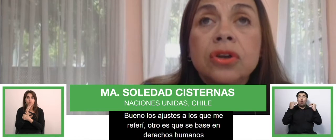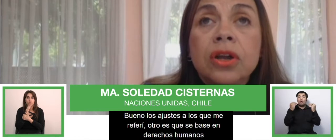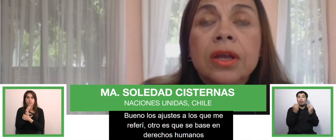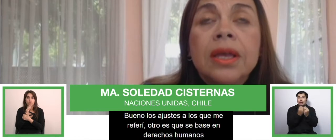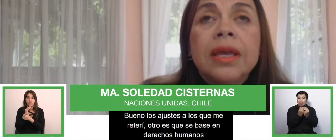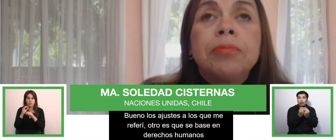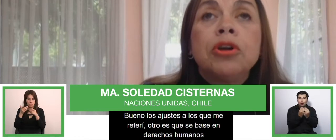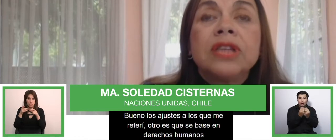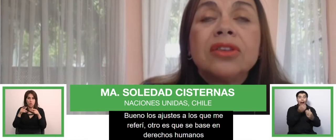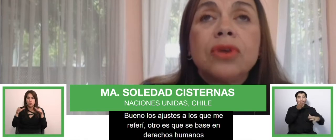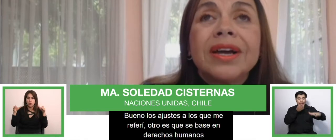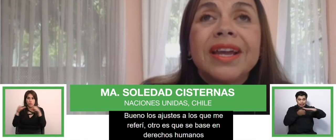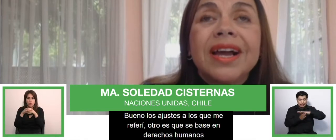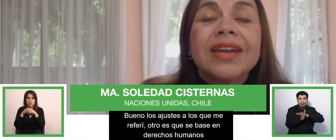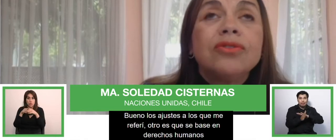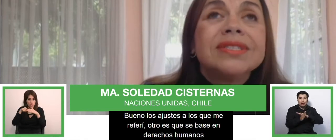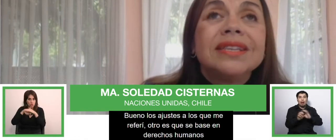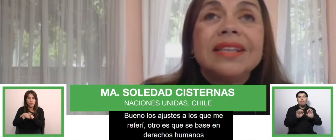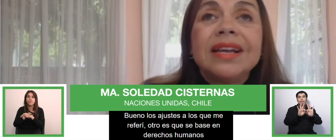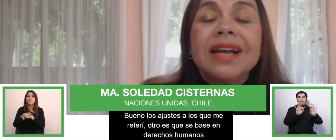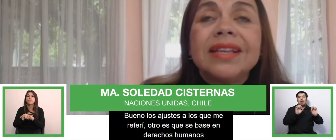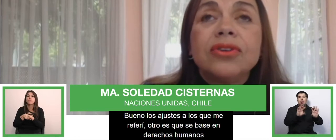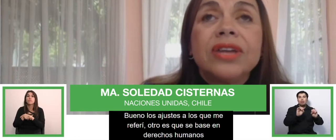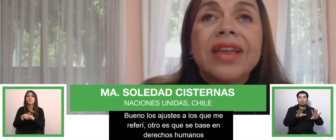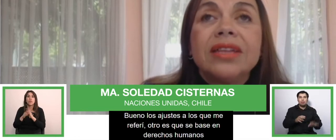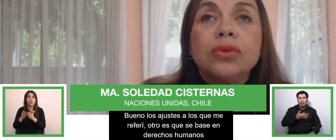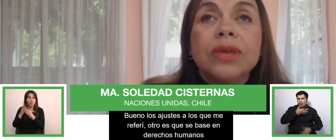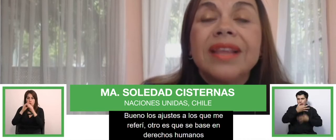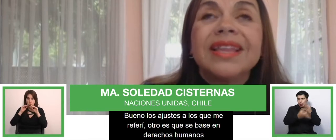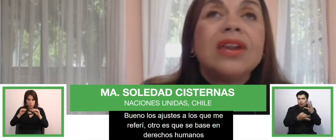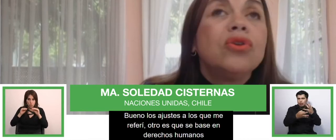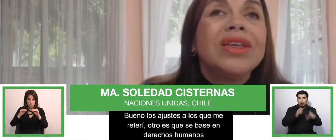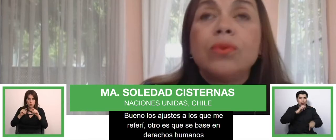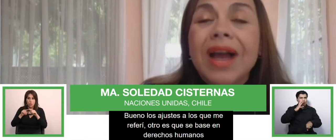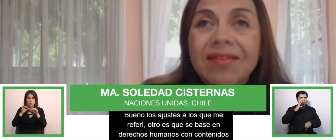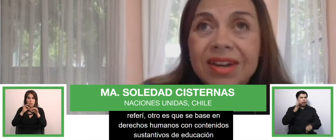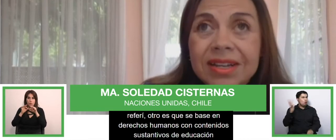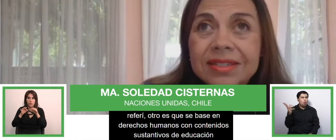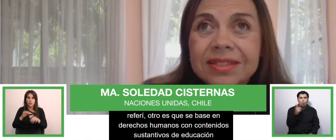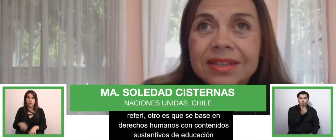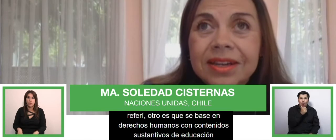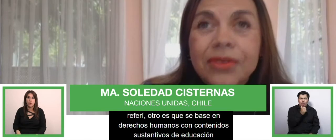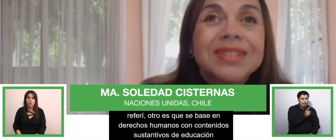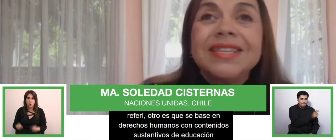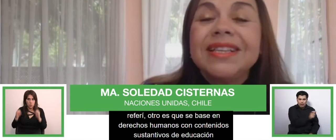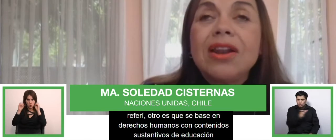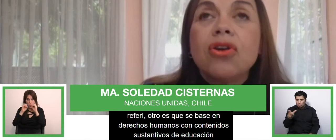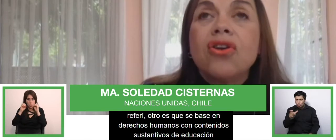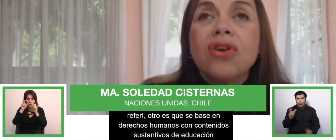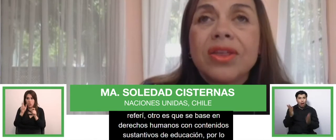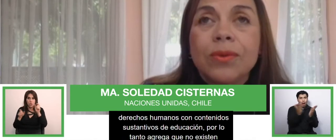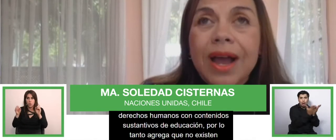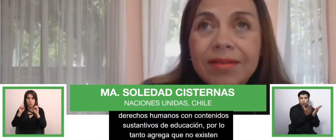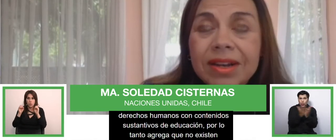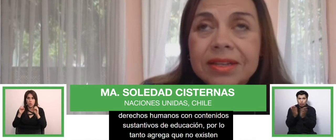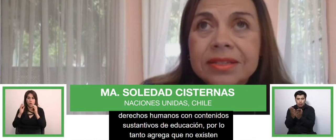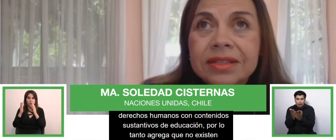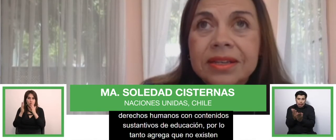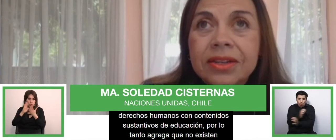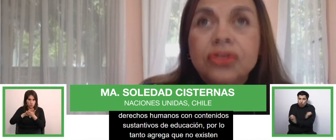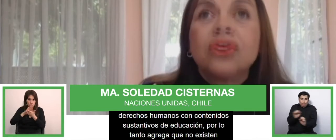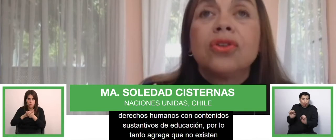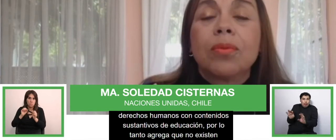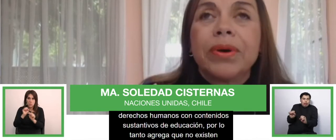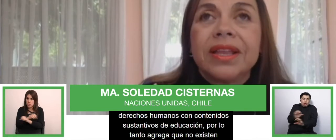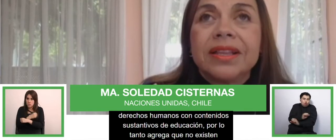educación. Y por lo tanto agrega que no existen categorías de estudiantes no educables. No existen los no educables.